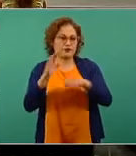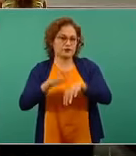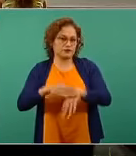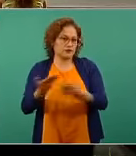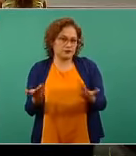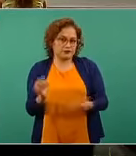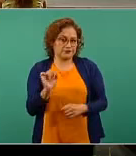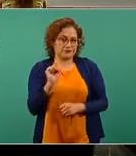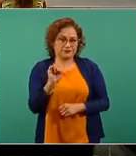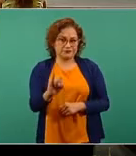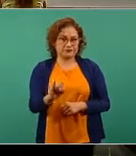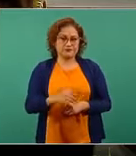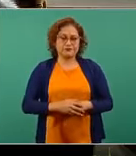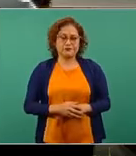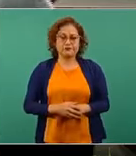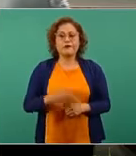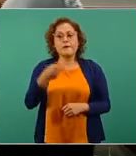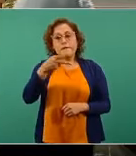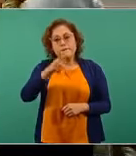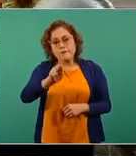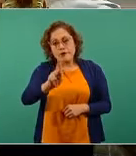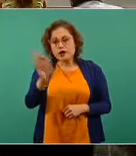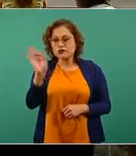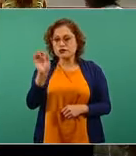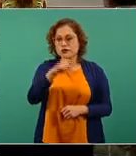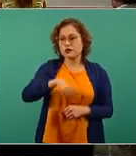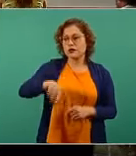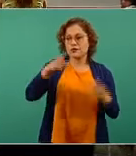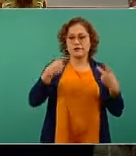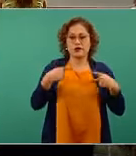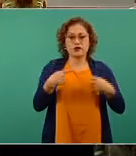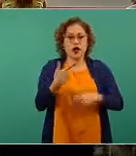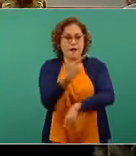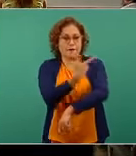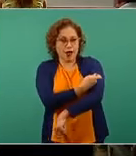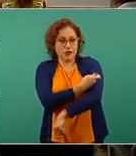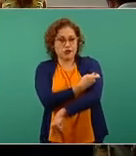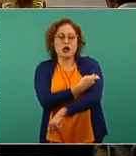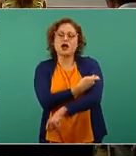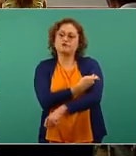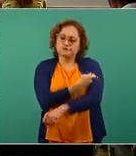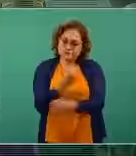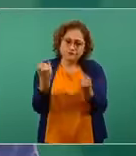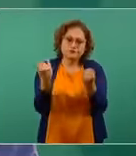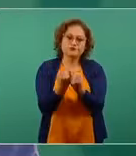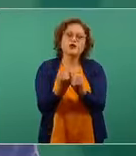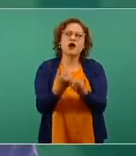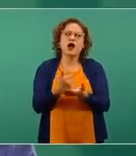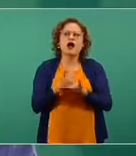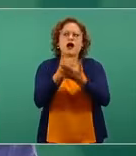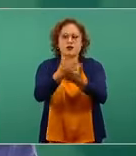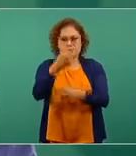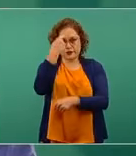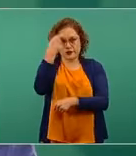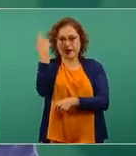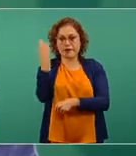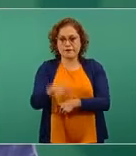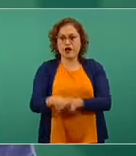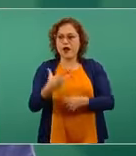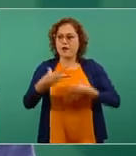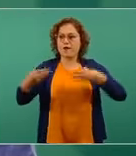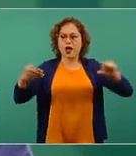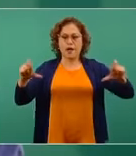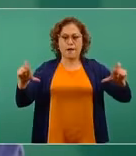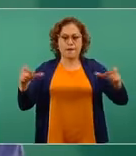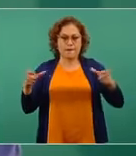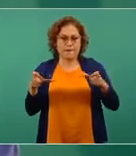las personas que se vacunen contribuirán a que reduzca el riesgo de que surja una nueva variante